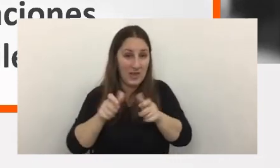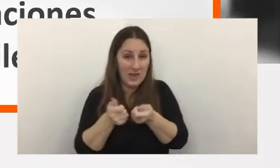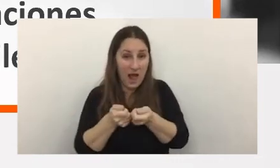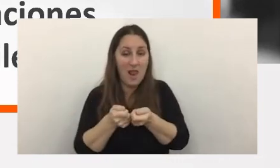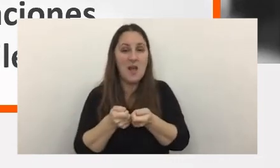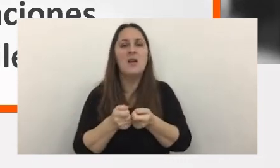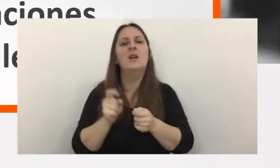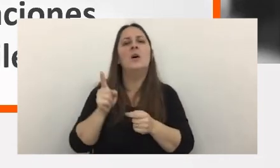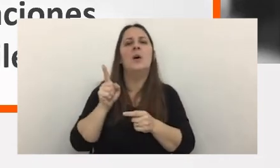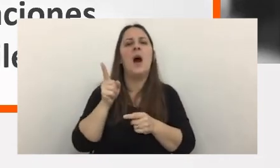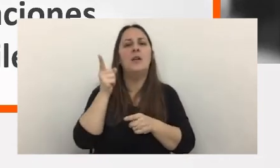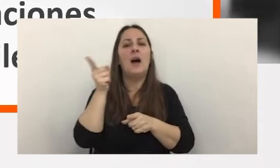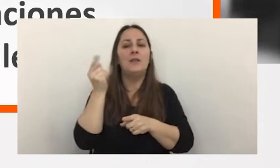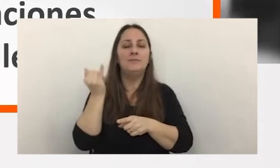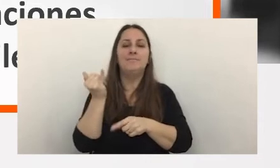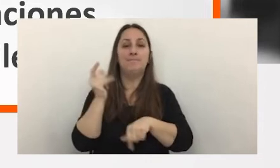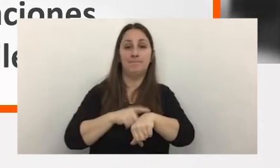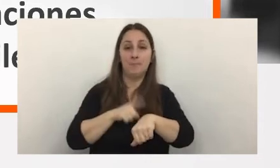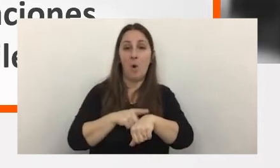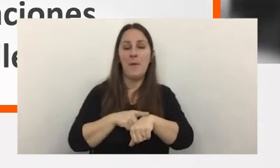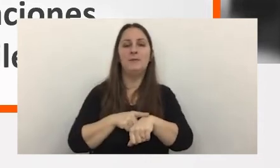tienen prosecución a partir de